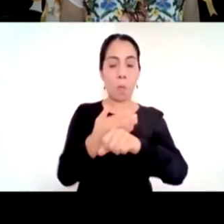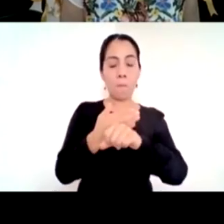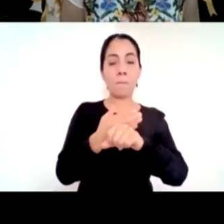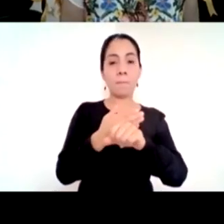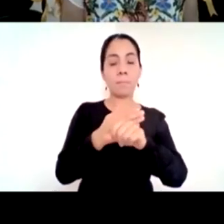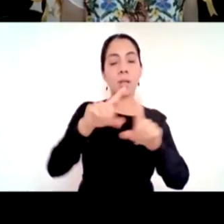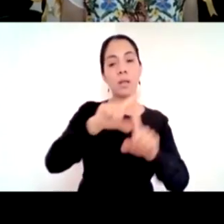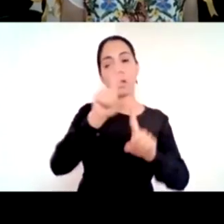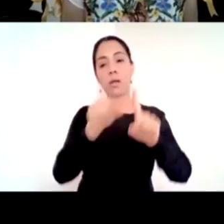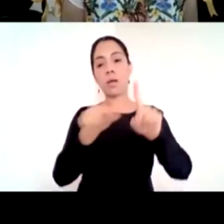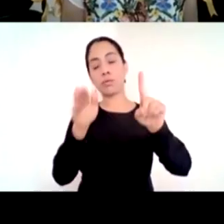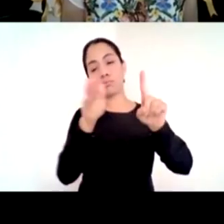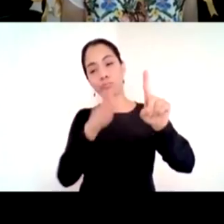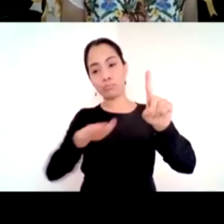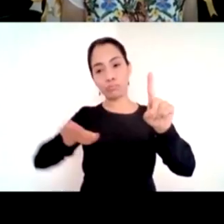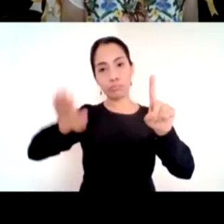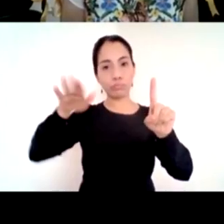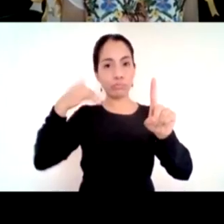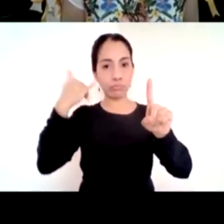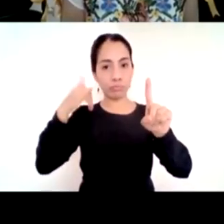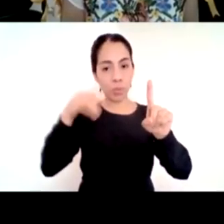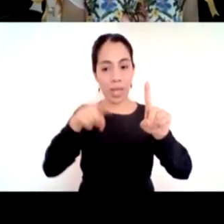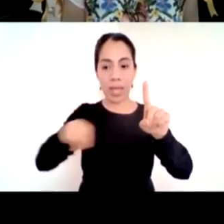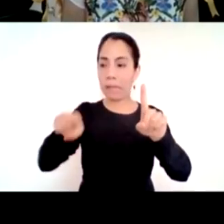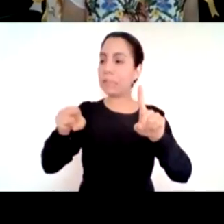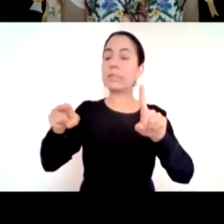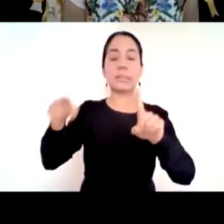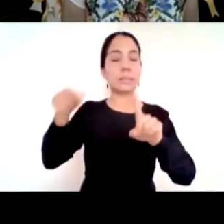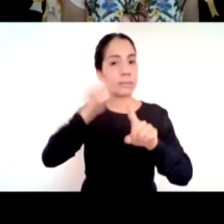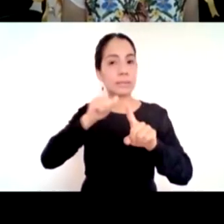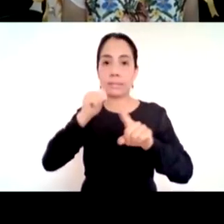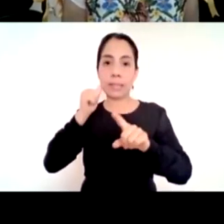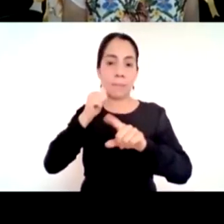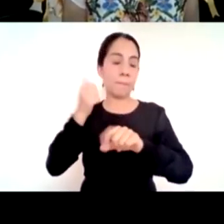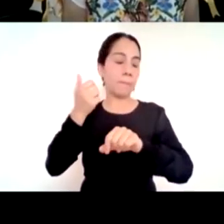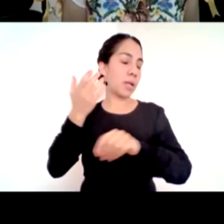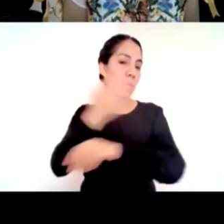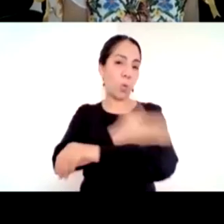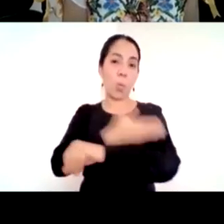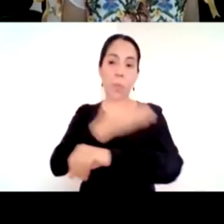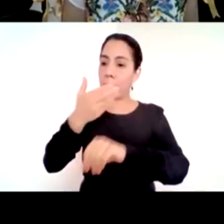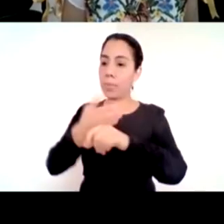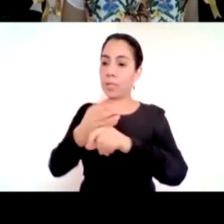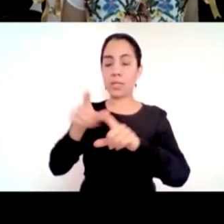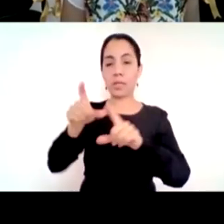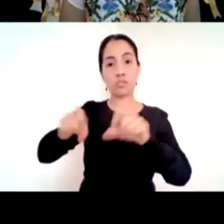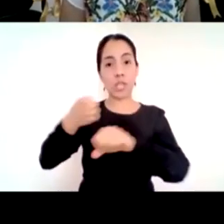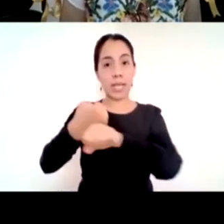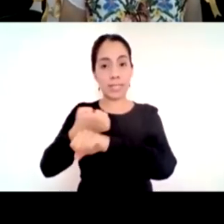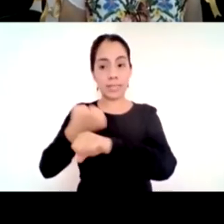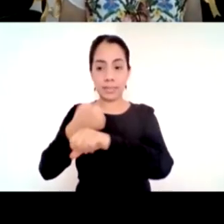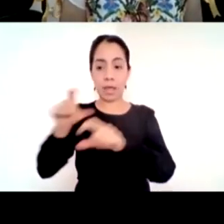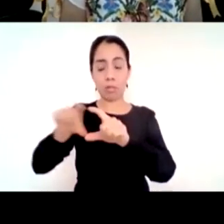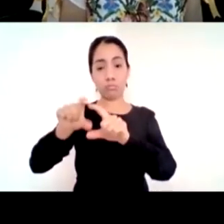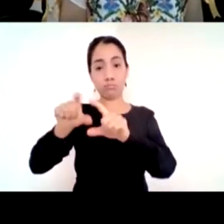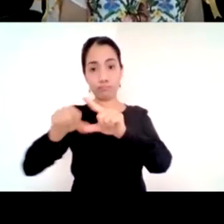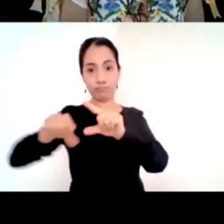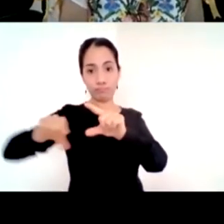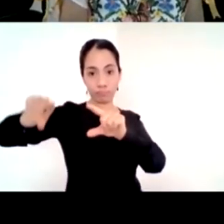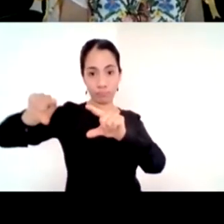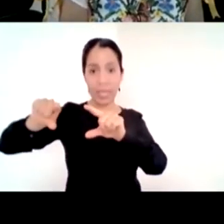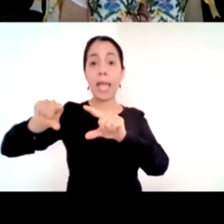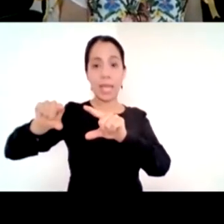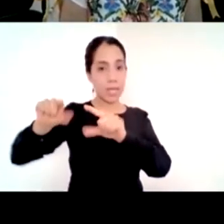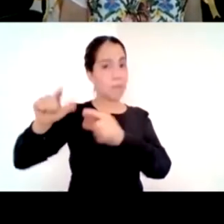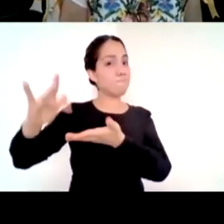haciendo pues equipo equipo en la península y bueno hoy aprovecho